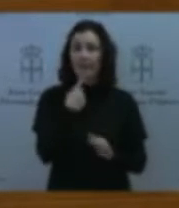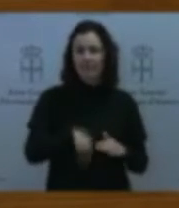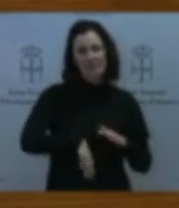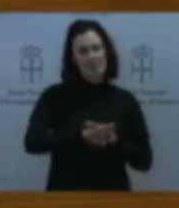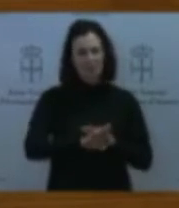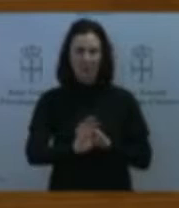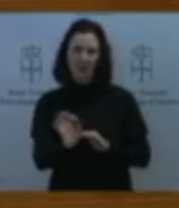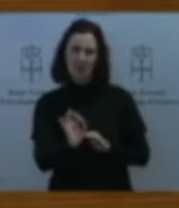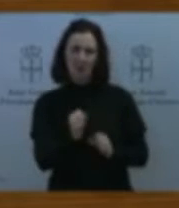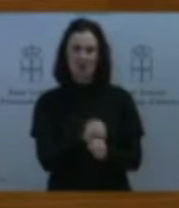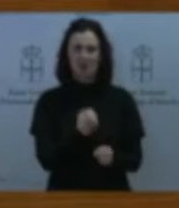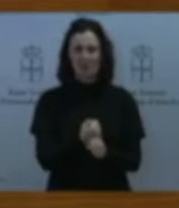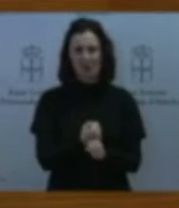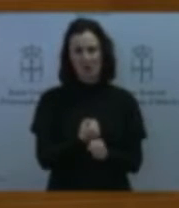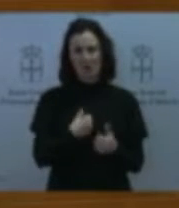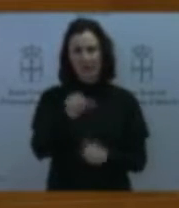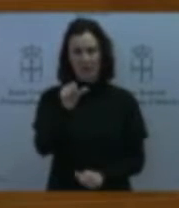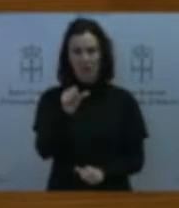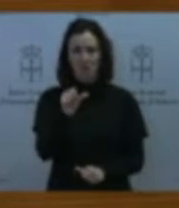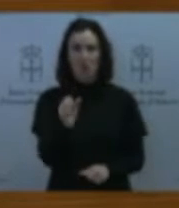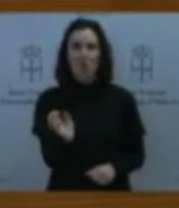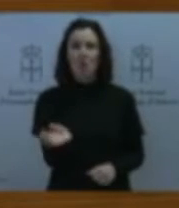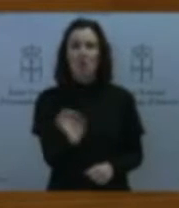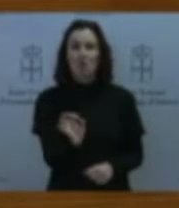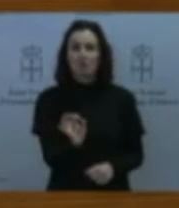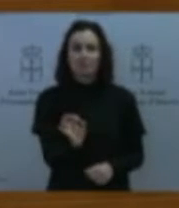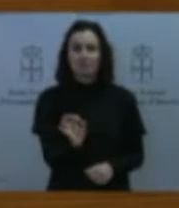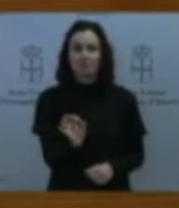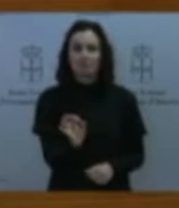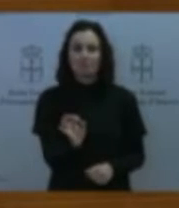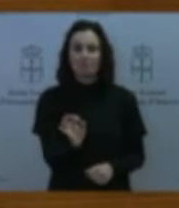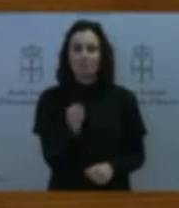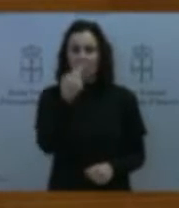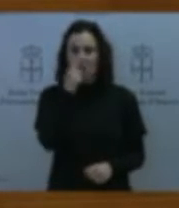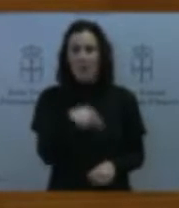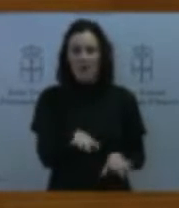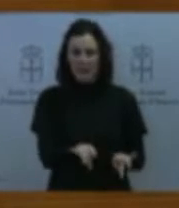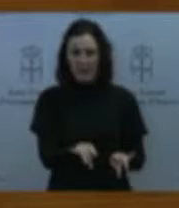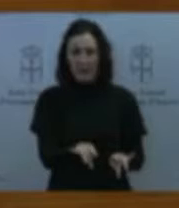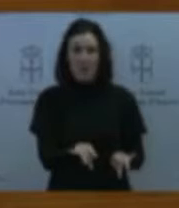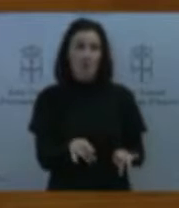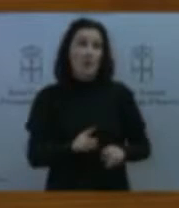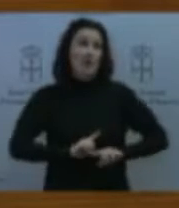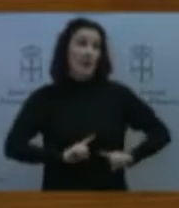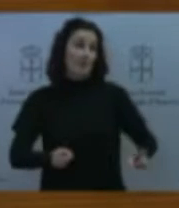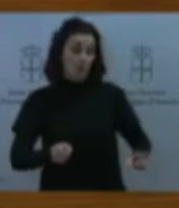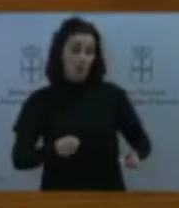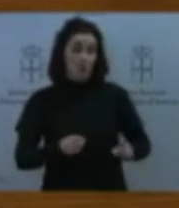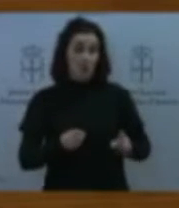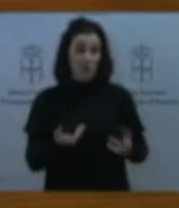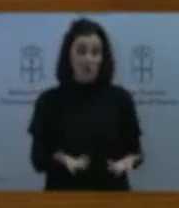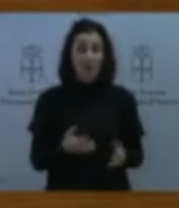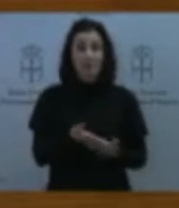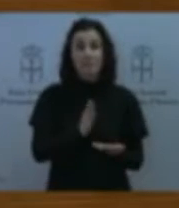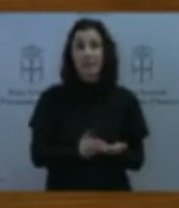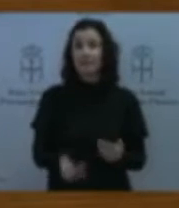no sirva para nada, ni siquiera que la parte más importante o la única parte destacable del